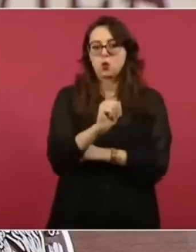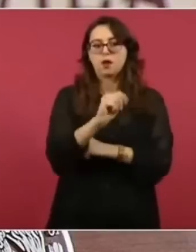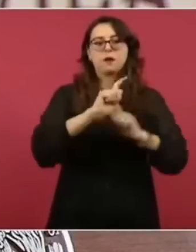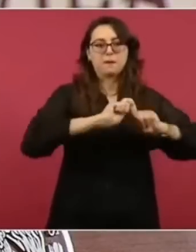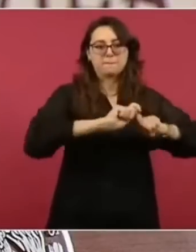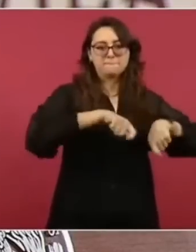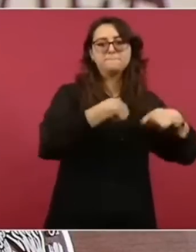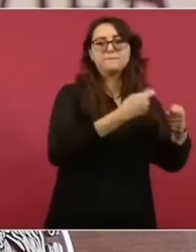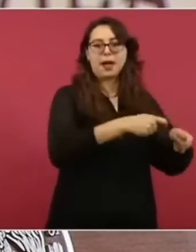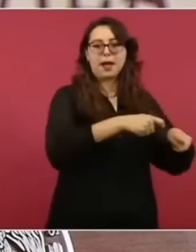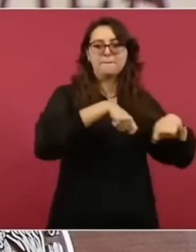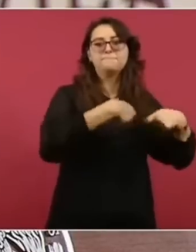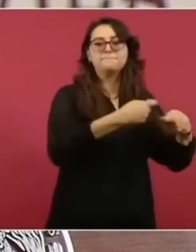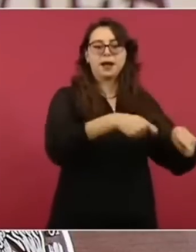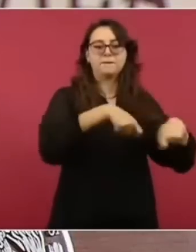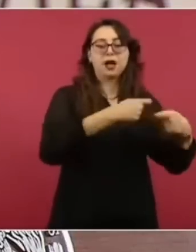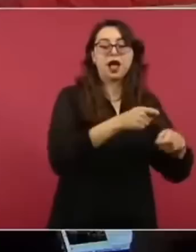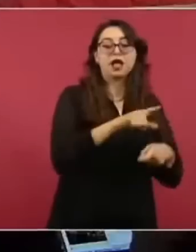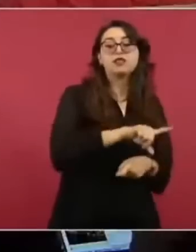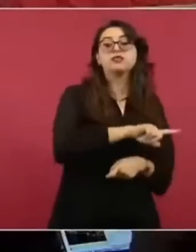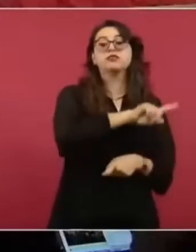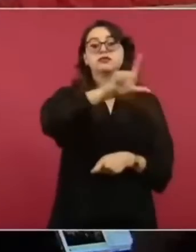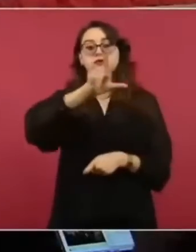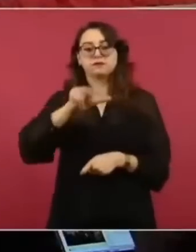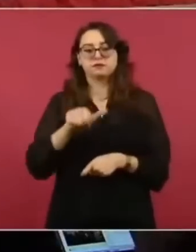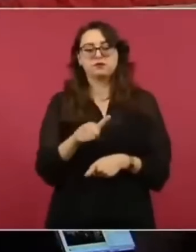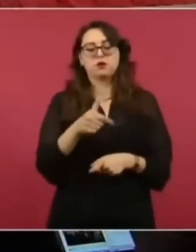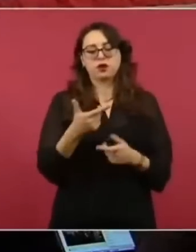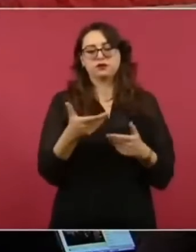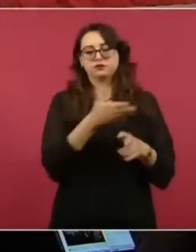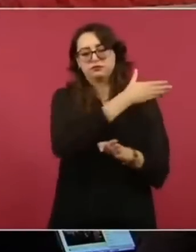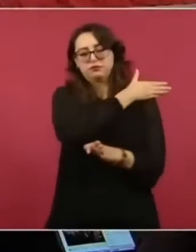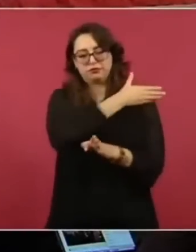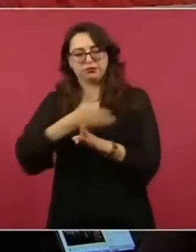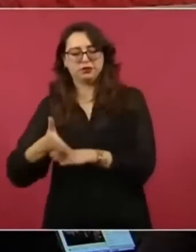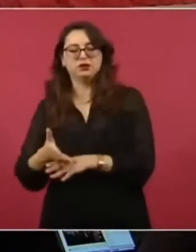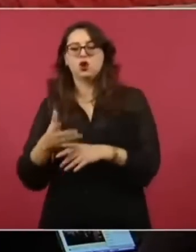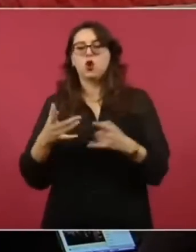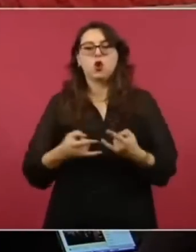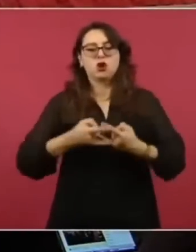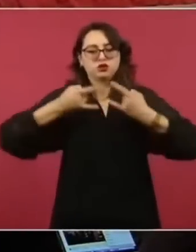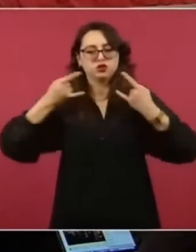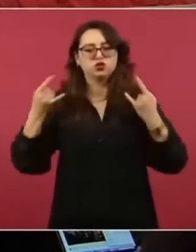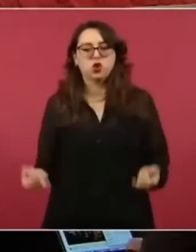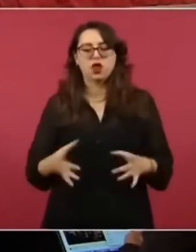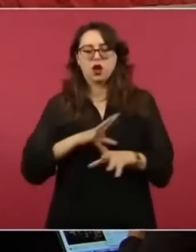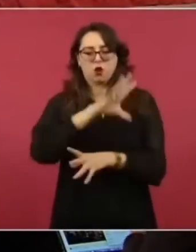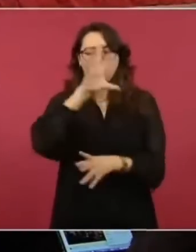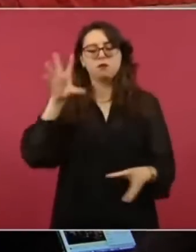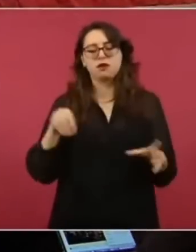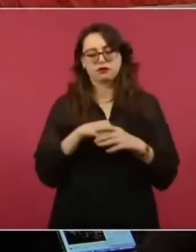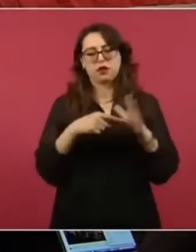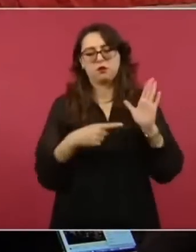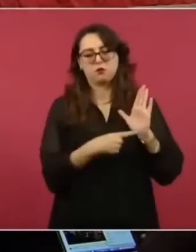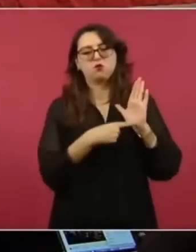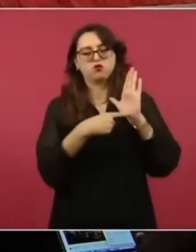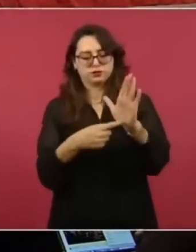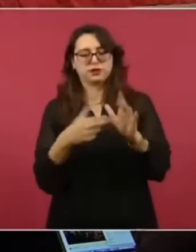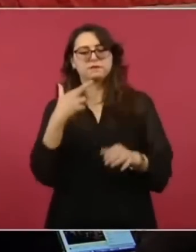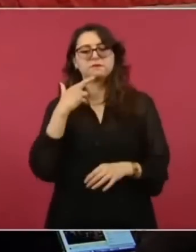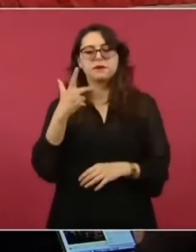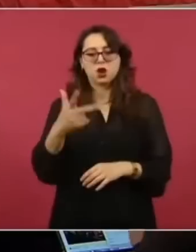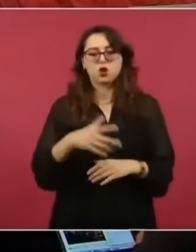desde la administración de el presidente Luis Echeverría hasta la administración de Ernesto